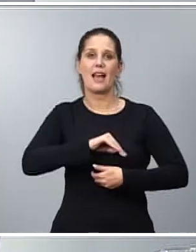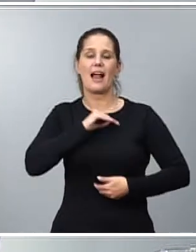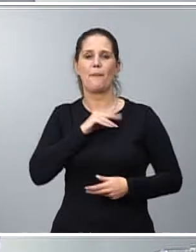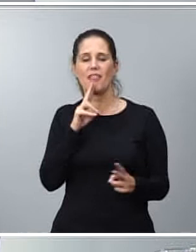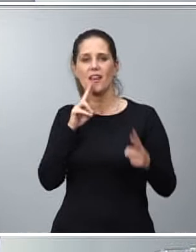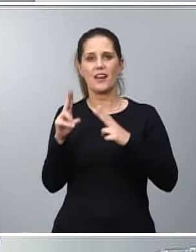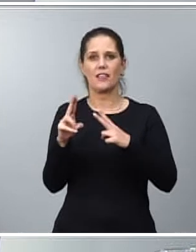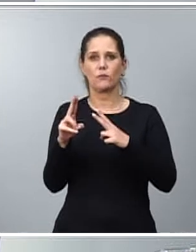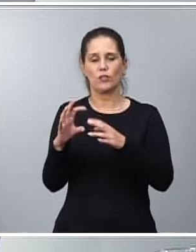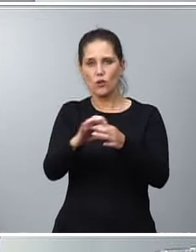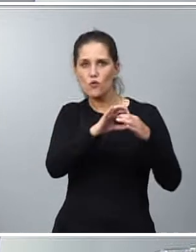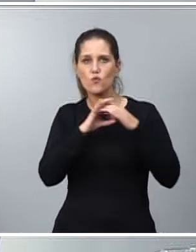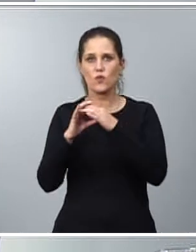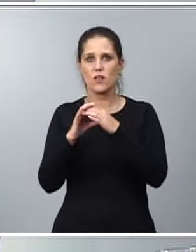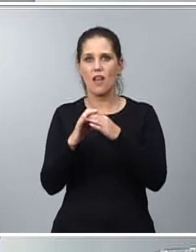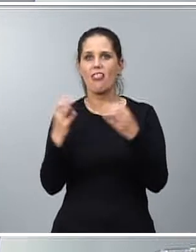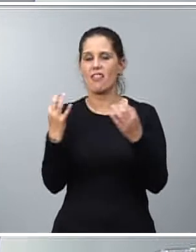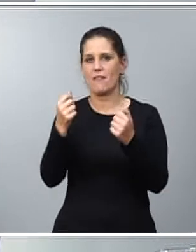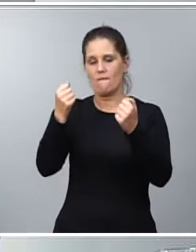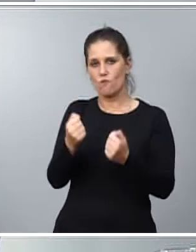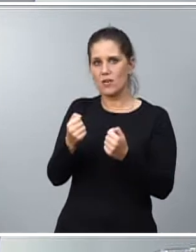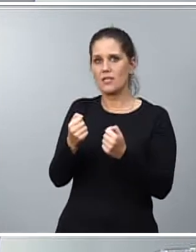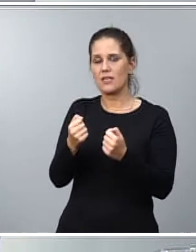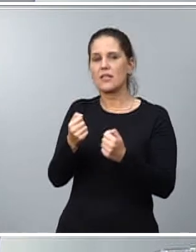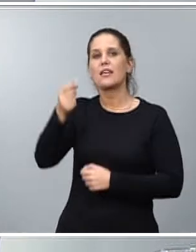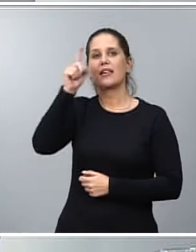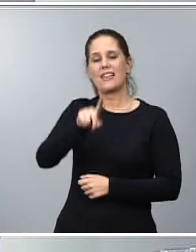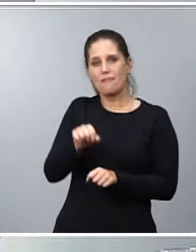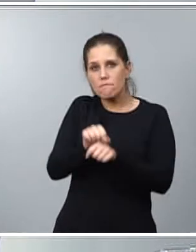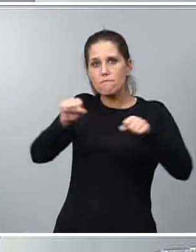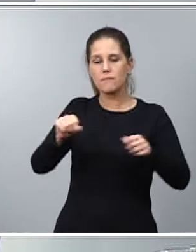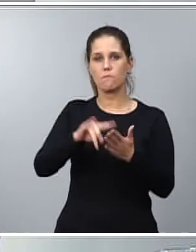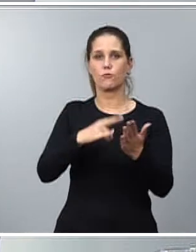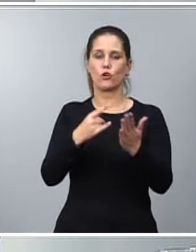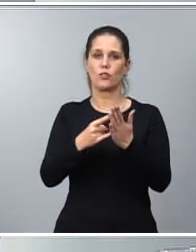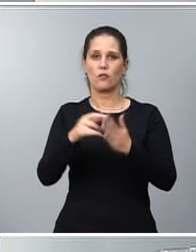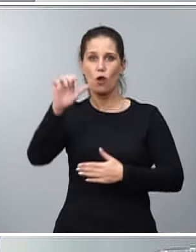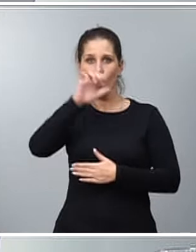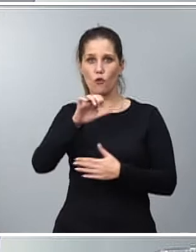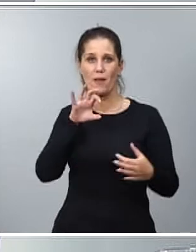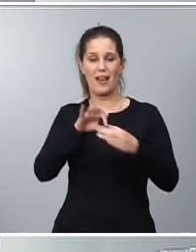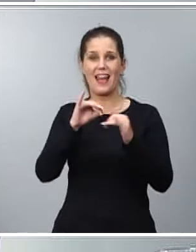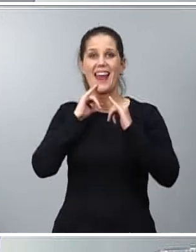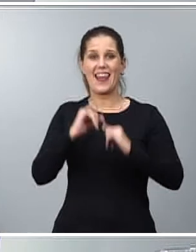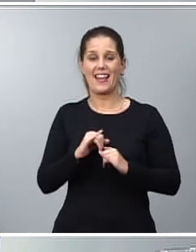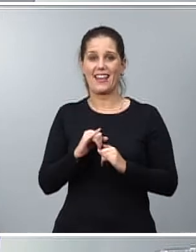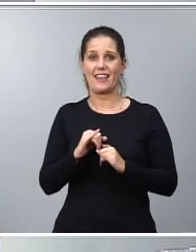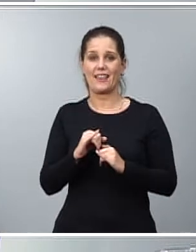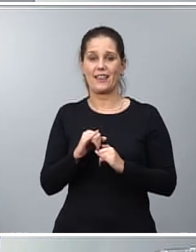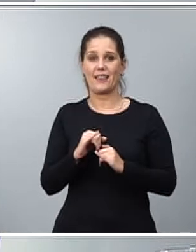es crítica y la oportunidad de consolidar un proyecto europeo en materia de energía es algo que es una